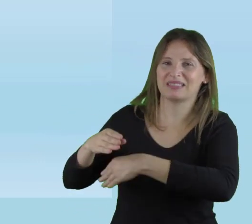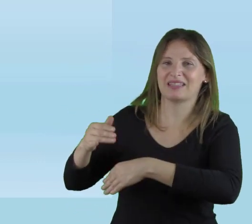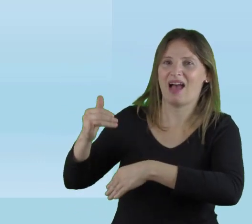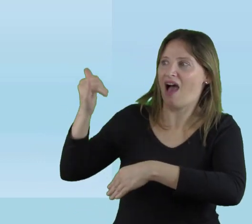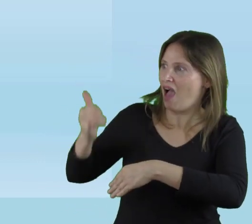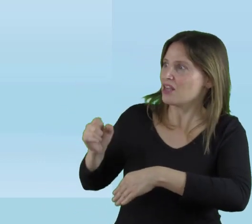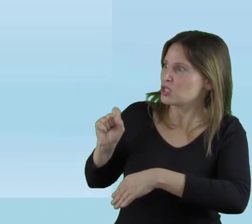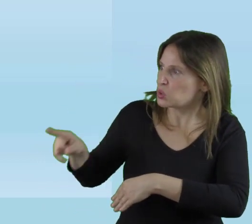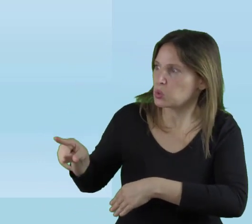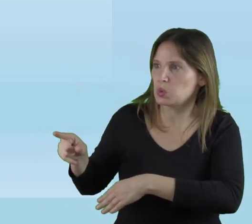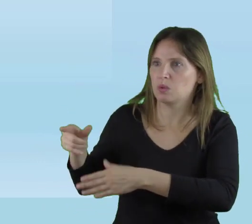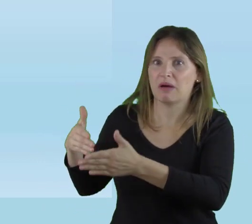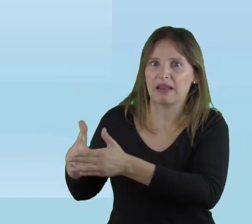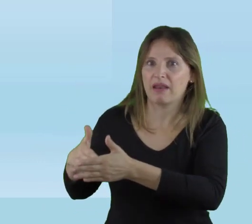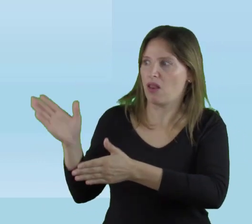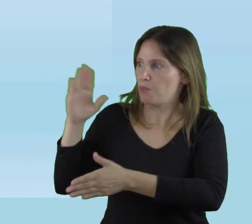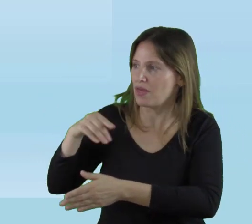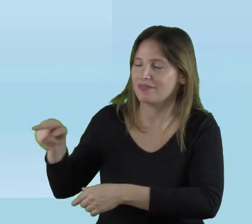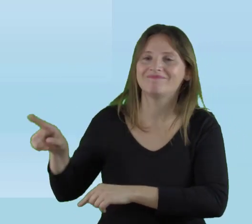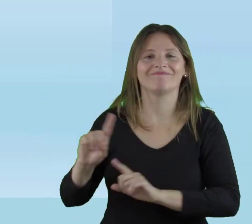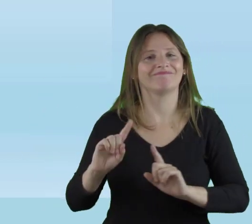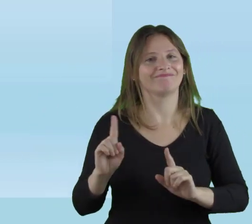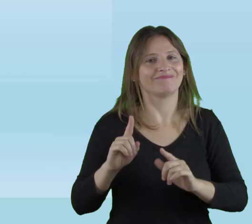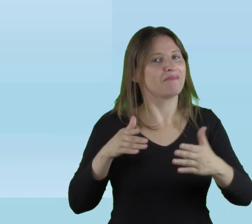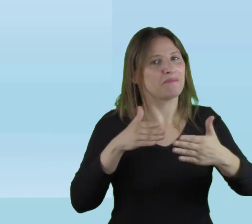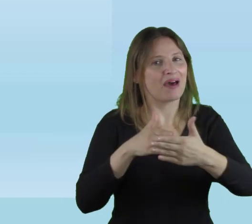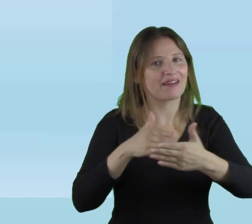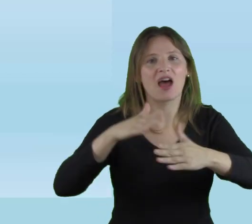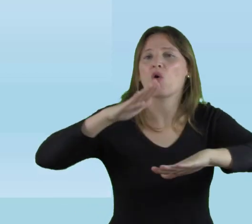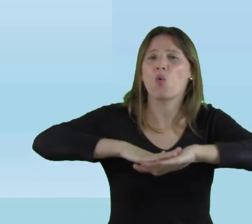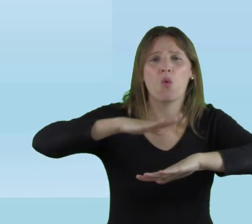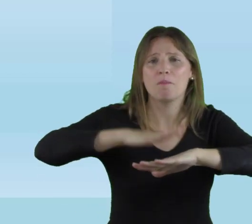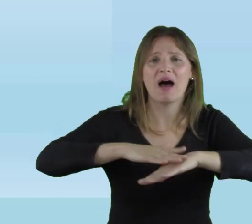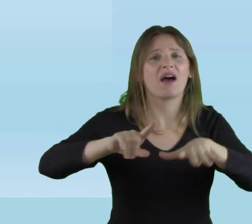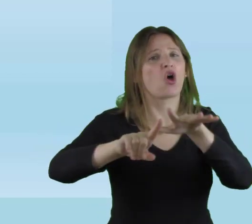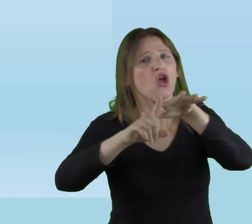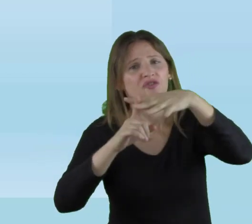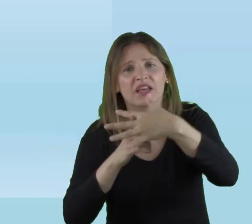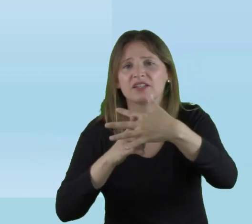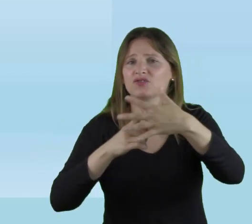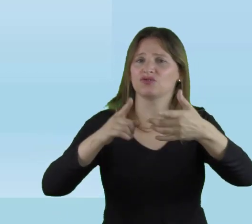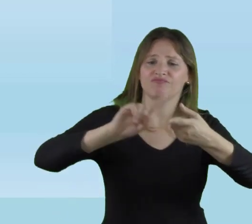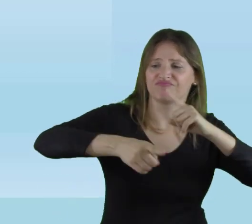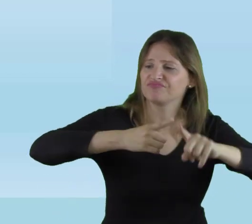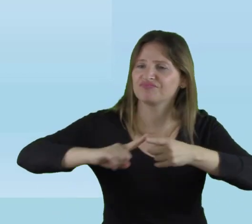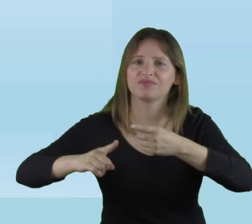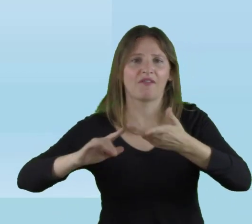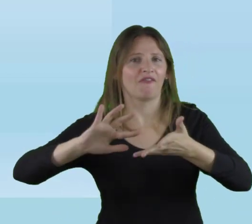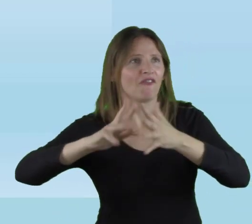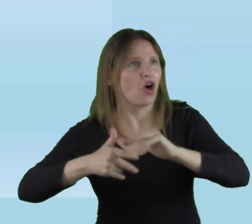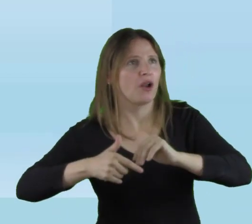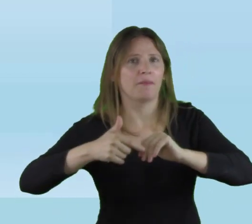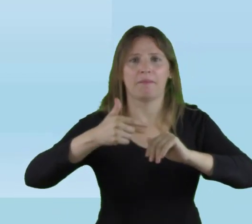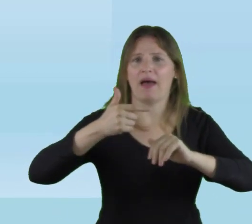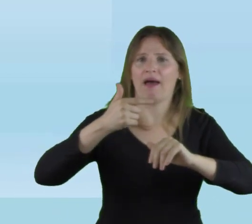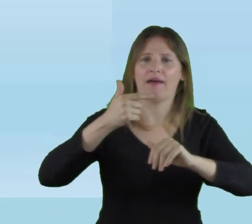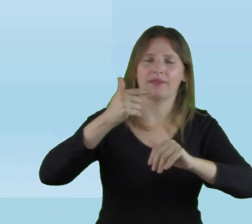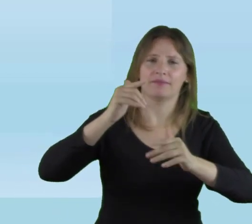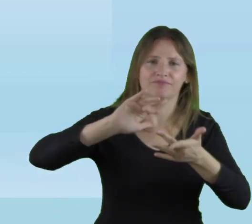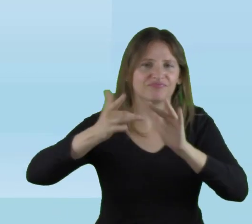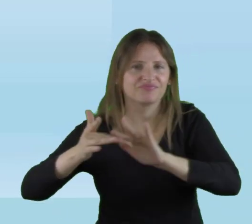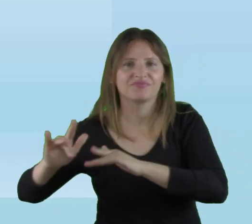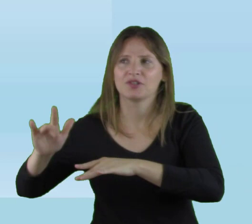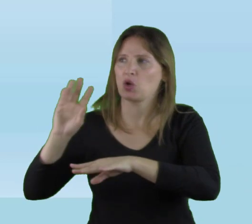discapacidad. La barrera está en las interacciones, está en las culturas, está en las políticas